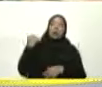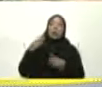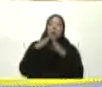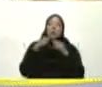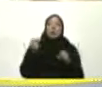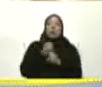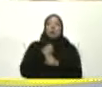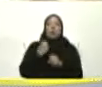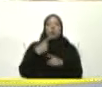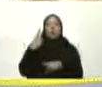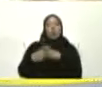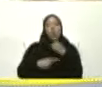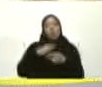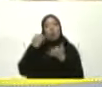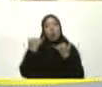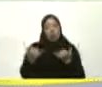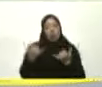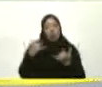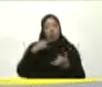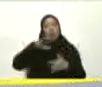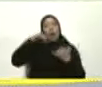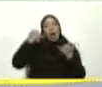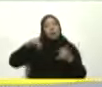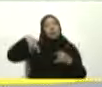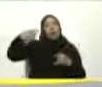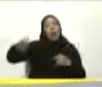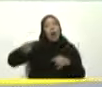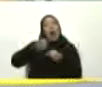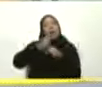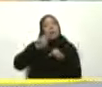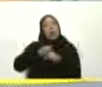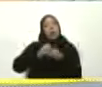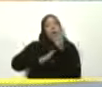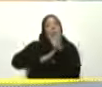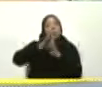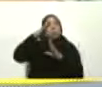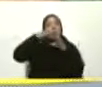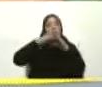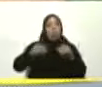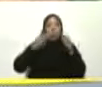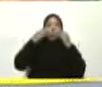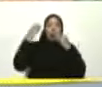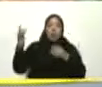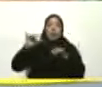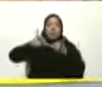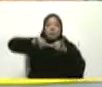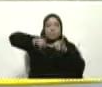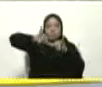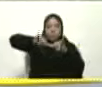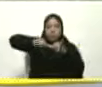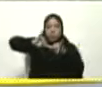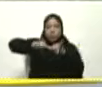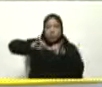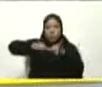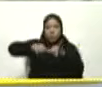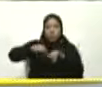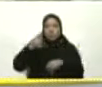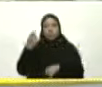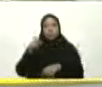Las generaciones Que por aquí Han pasado Después se recuperó Toda la parte De ingeniería Que